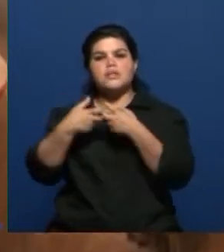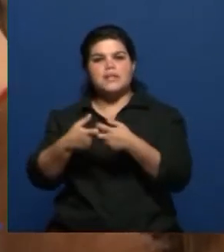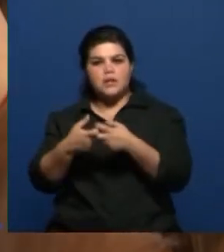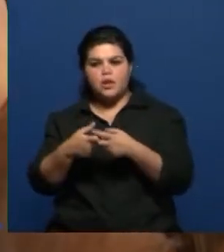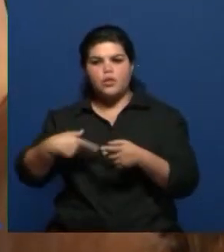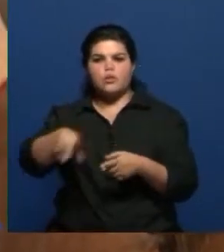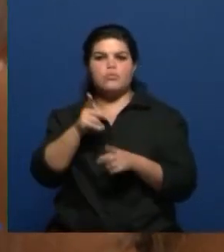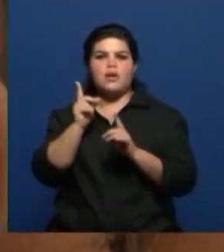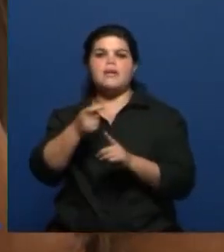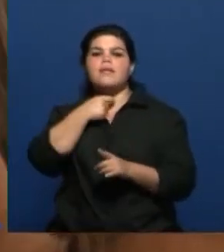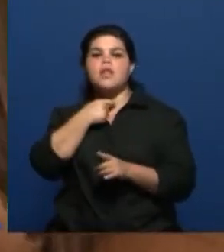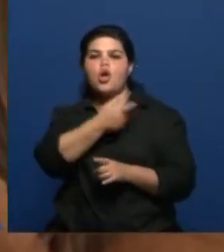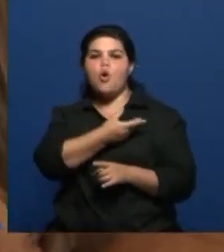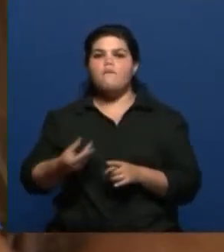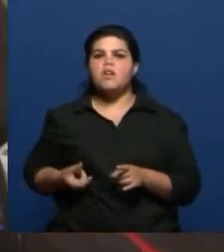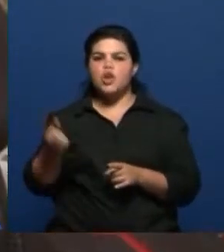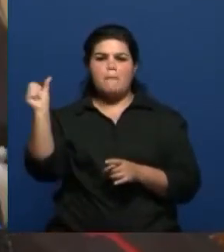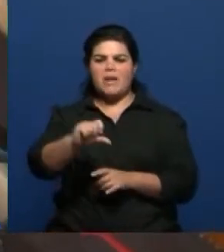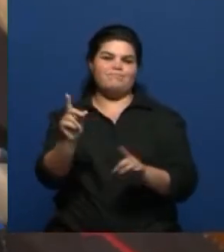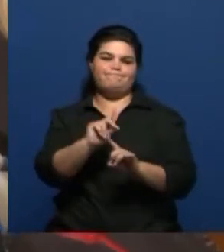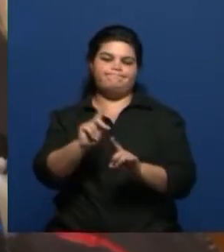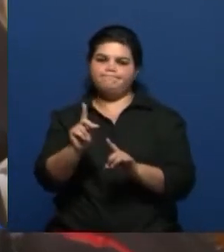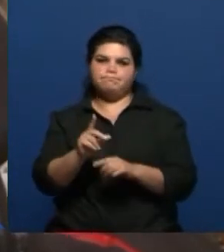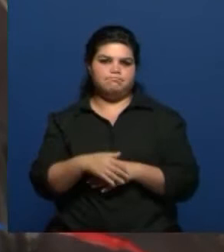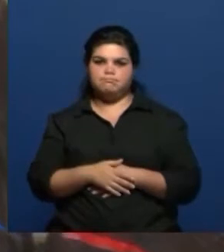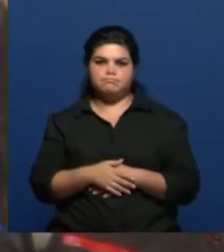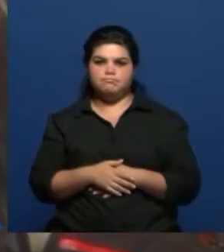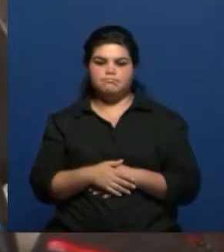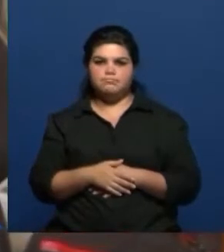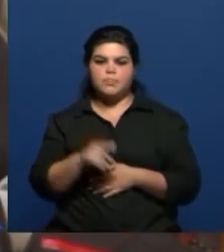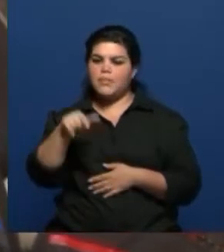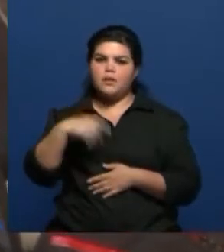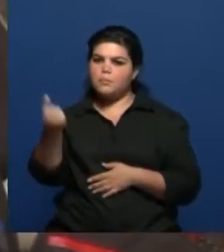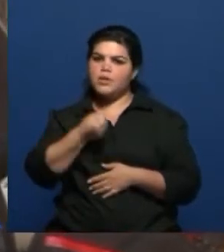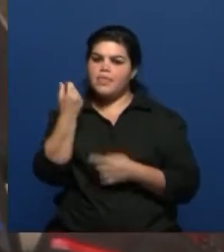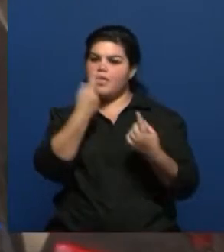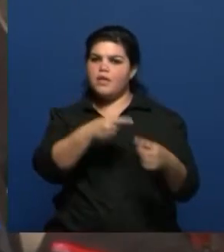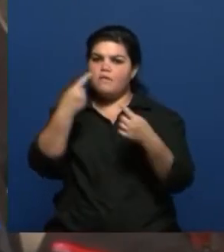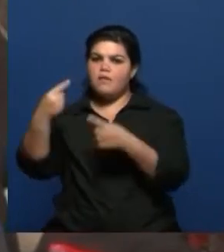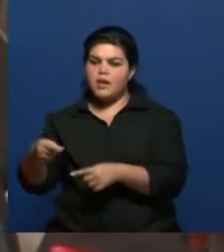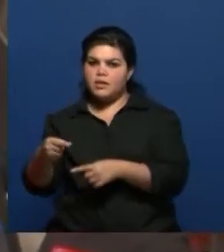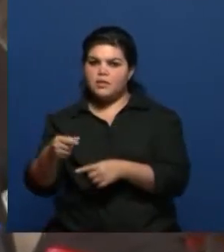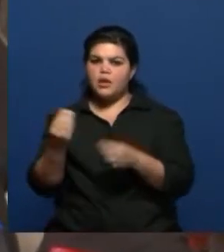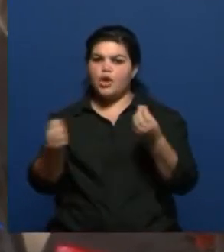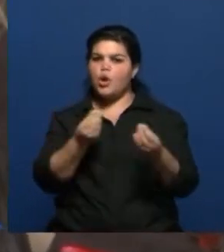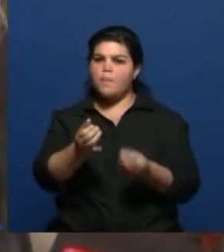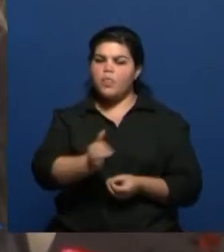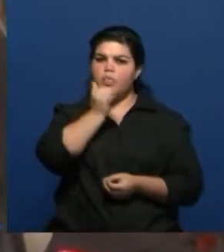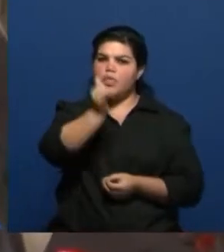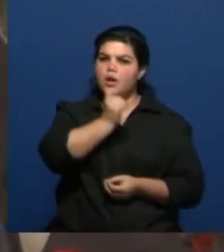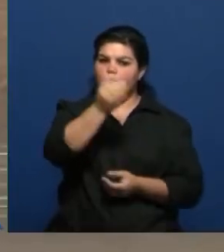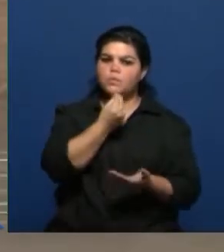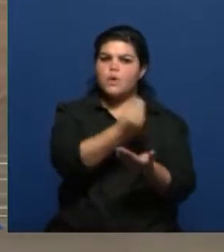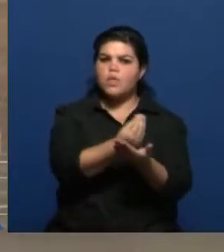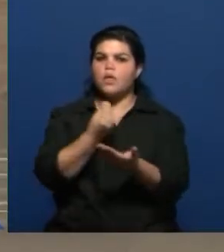queremos que le vaya mal al gobierno, creo que hay que hacer la diferenciación entre los discursos de las